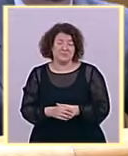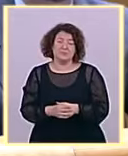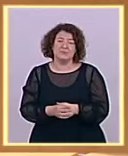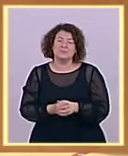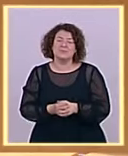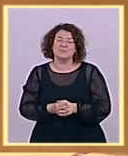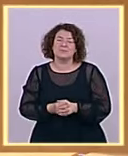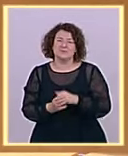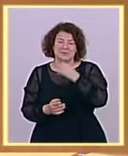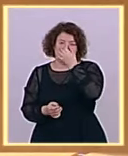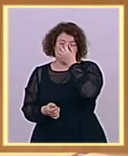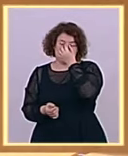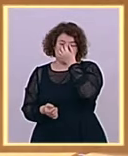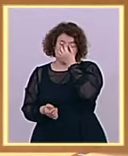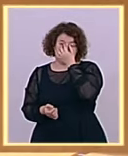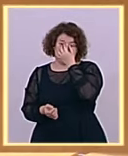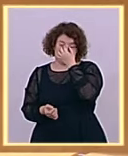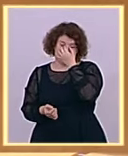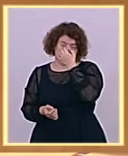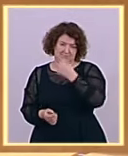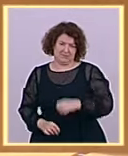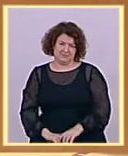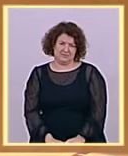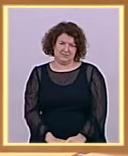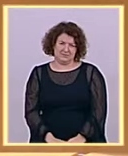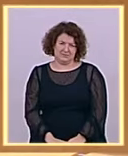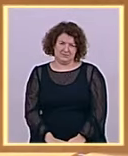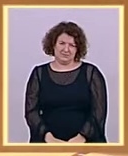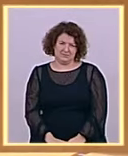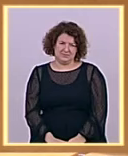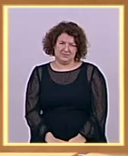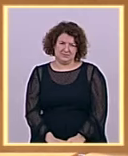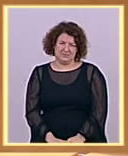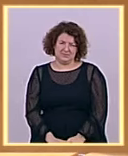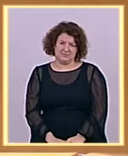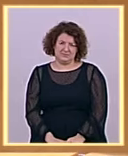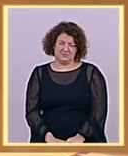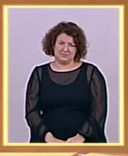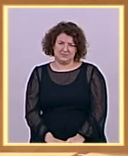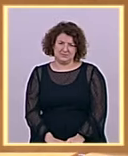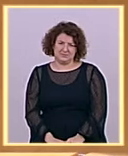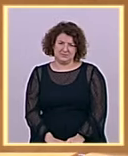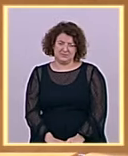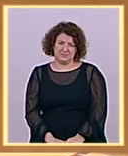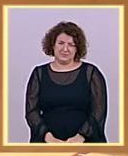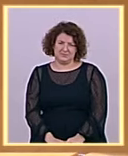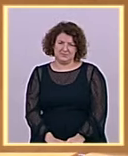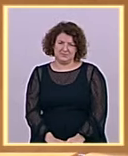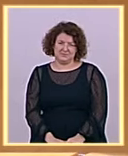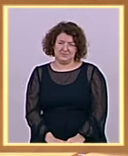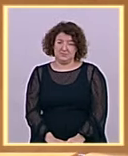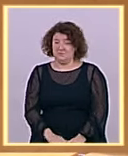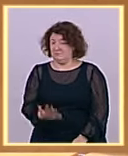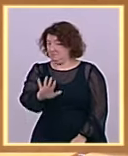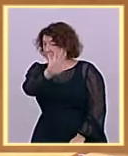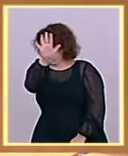Lo mismo. Va usted encarrilando ese camino. Bueno, y por cierto, señor Feijó, yo